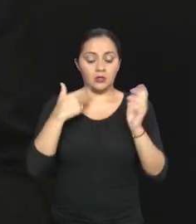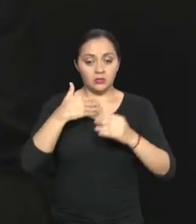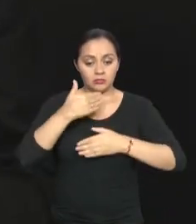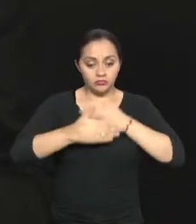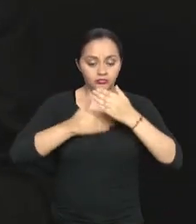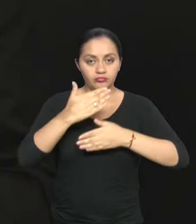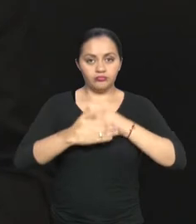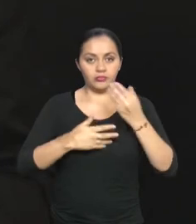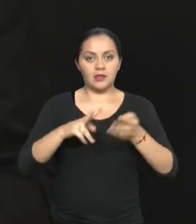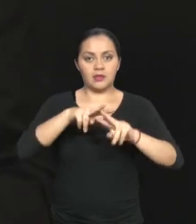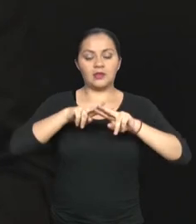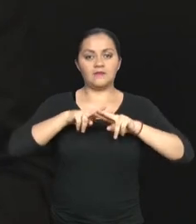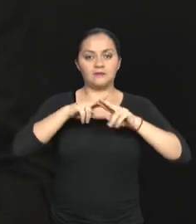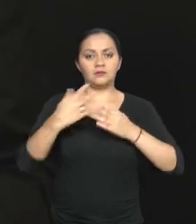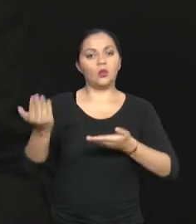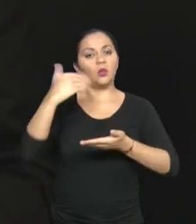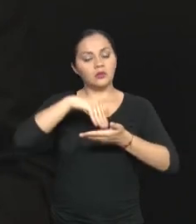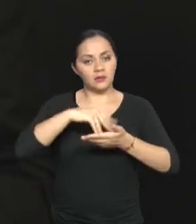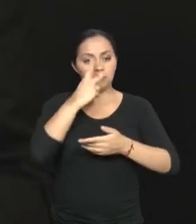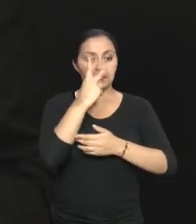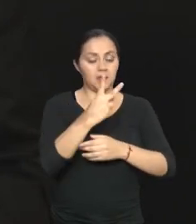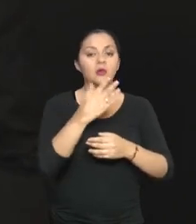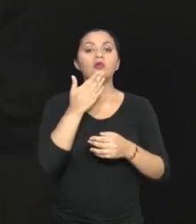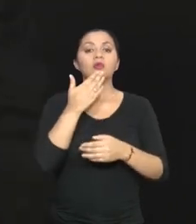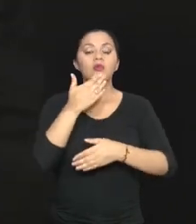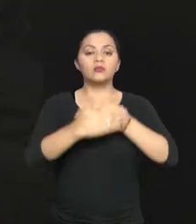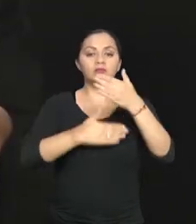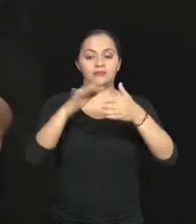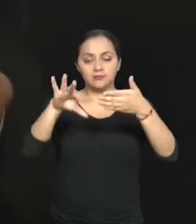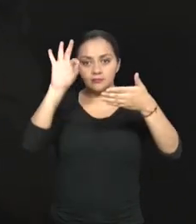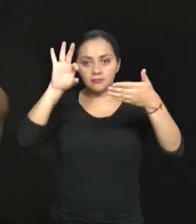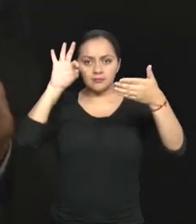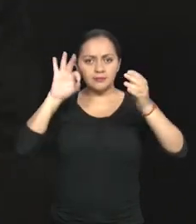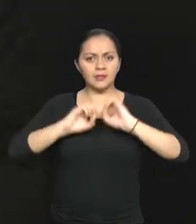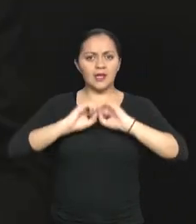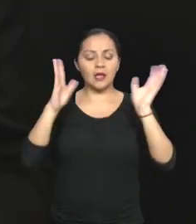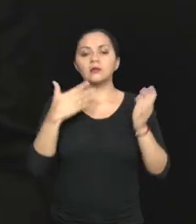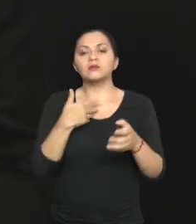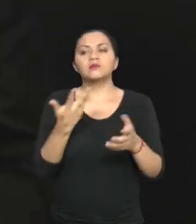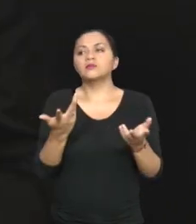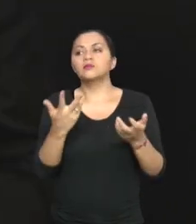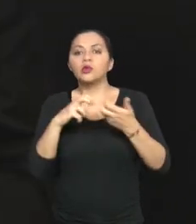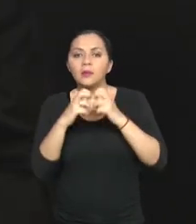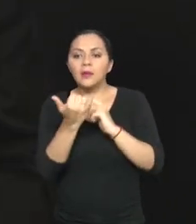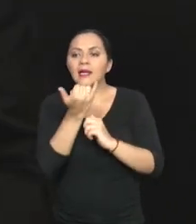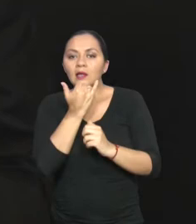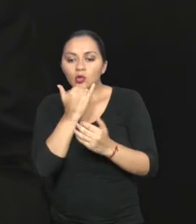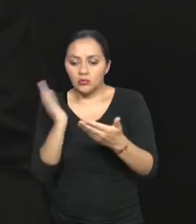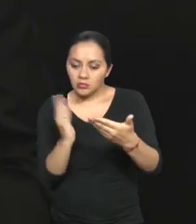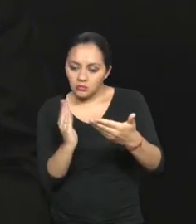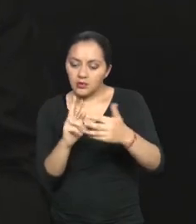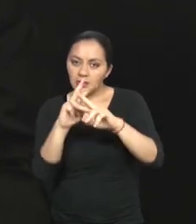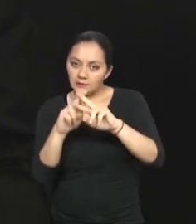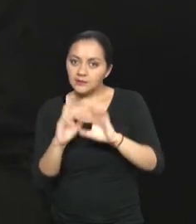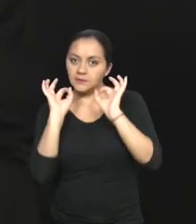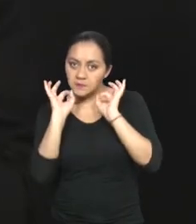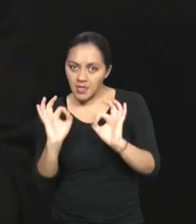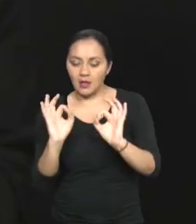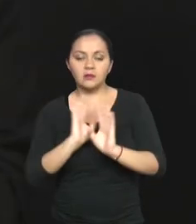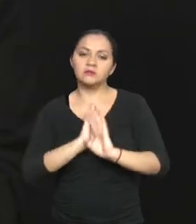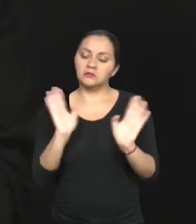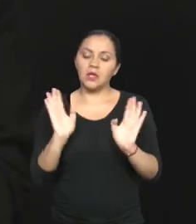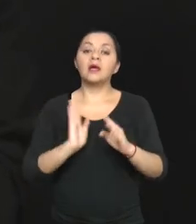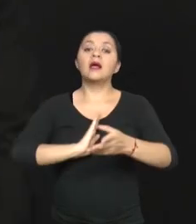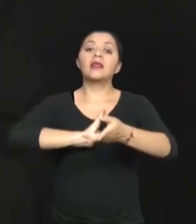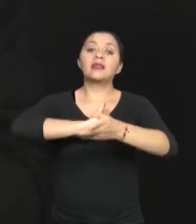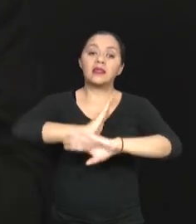revisión básicamente para identificar, obviamente, que no existe ningún error y ninguna imprecisión. Posterior